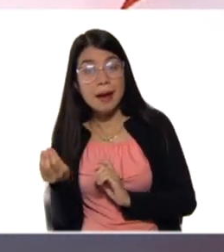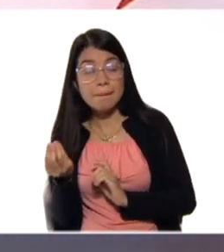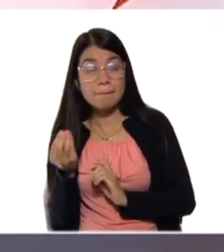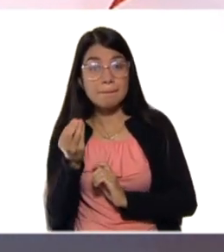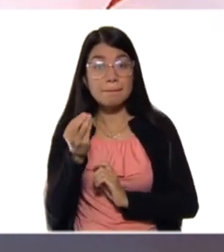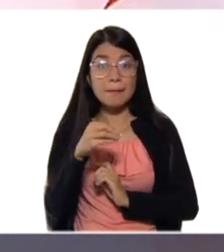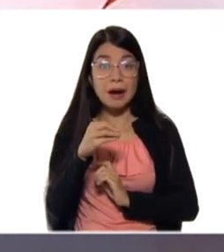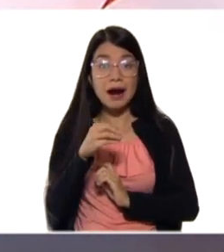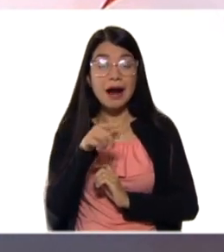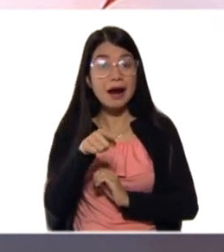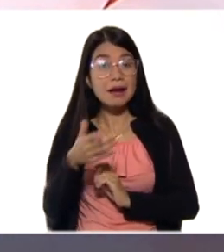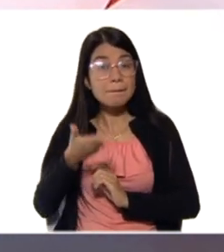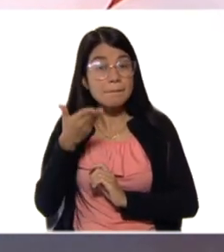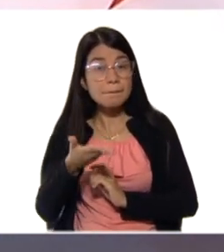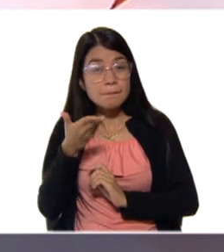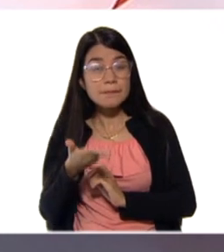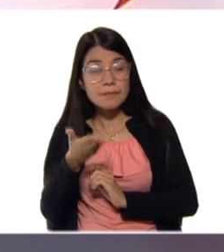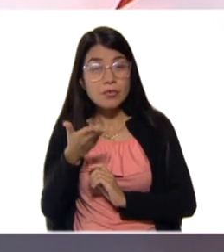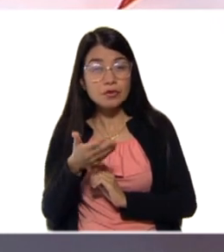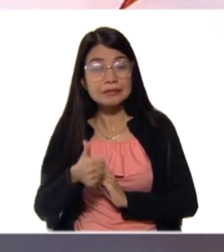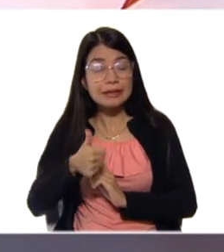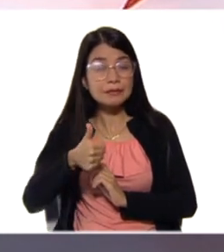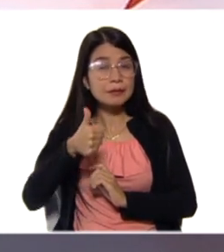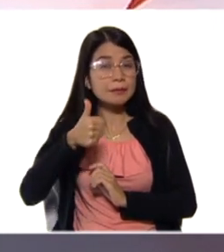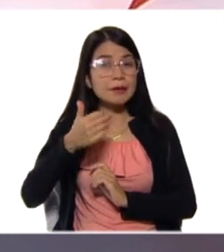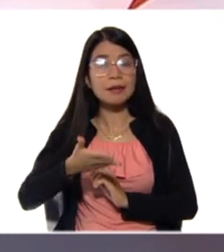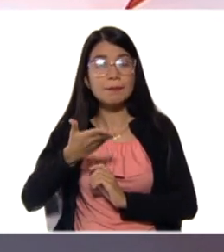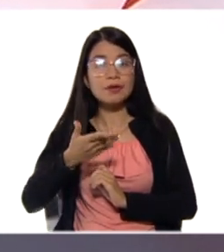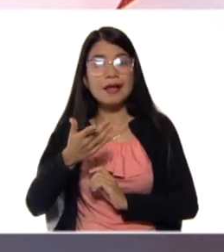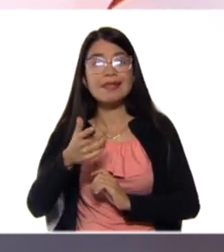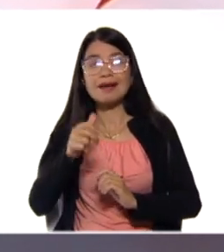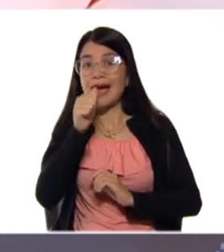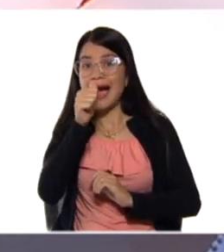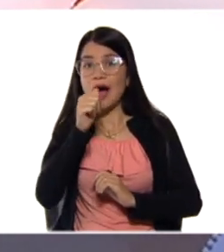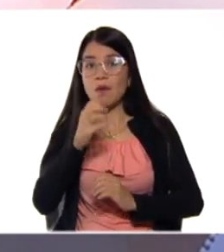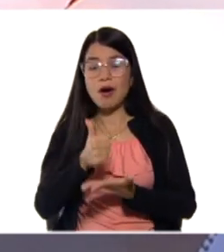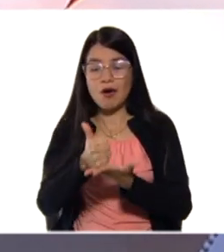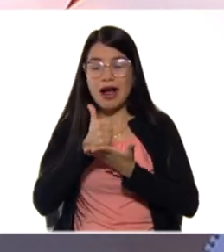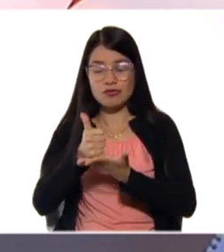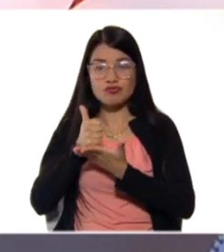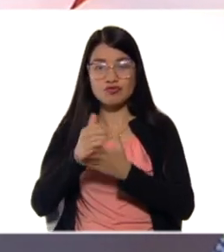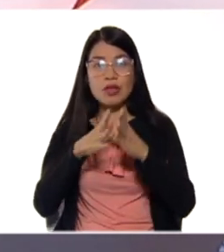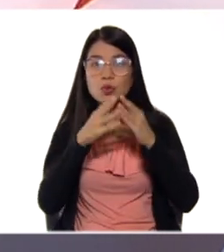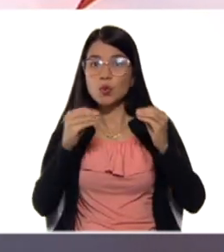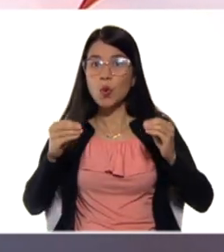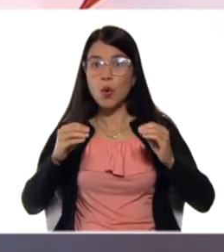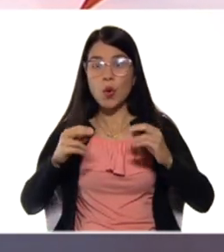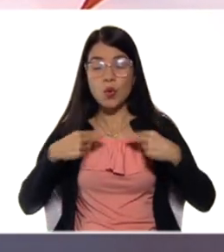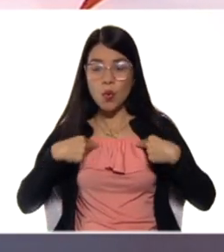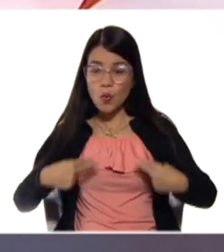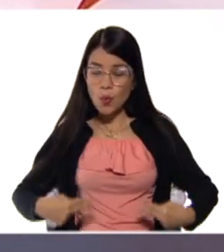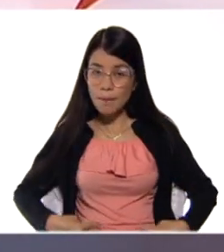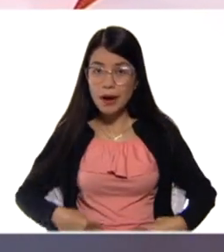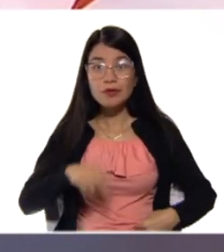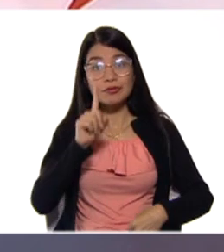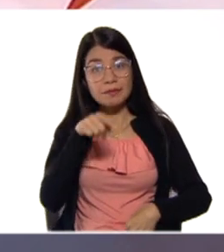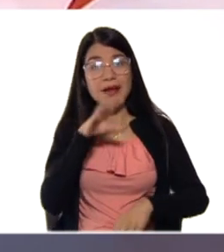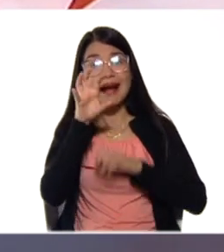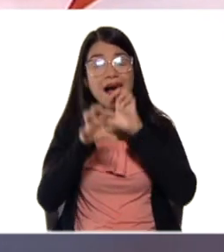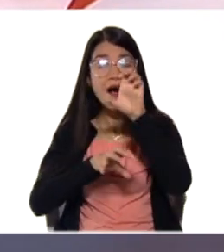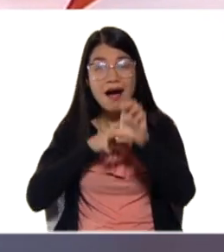parte vital de nosotros y de todos los seres vivos. Los animales, nuestras mascotas en casa,